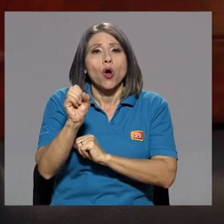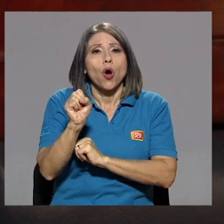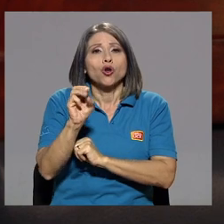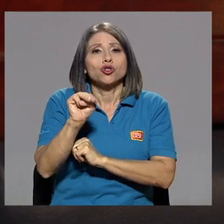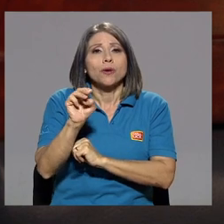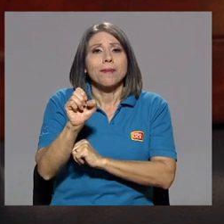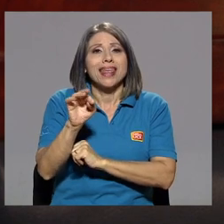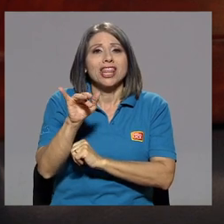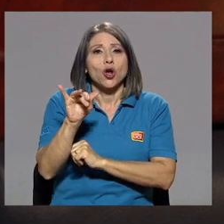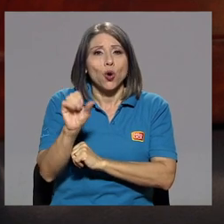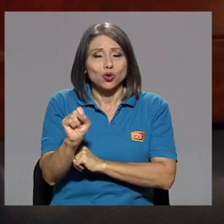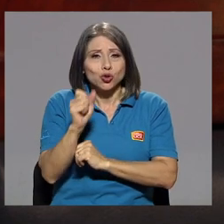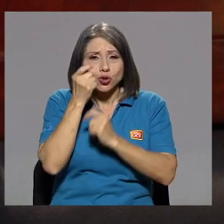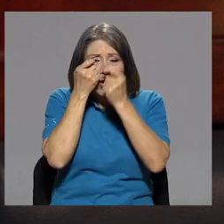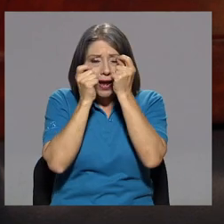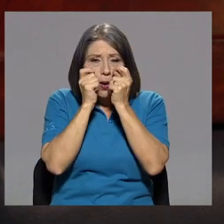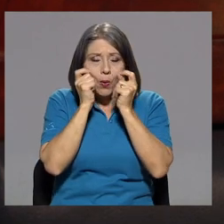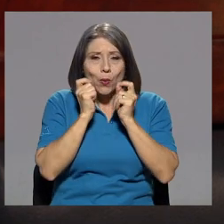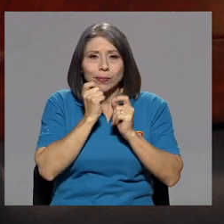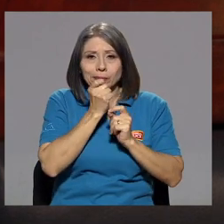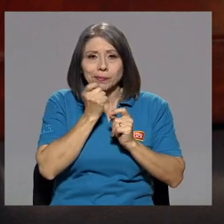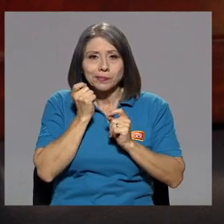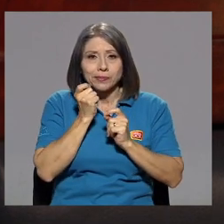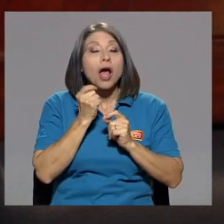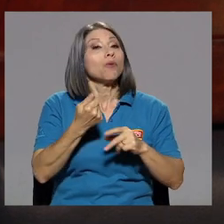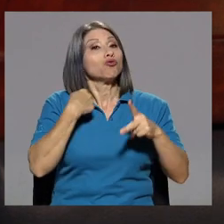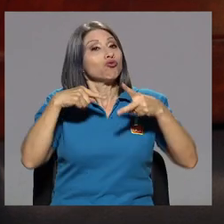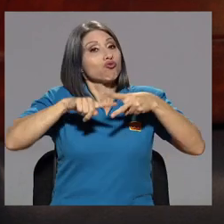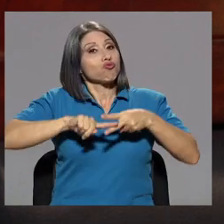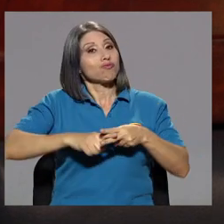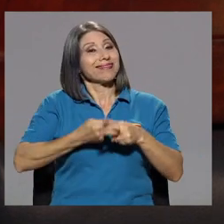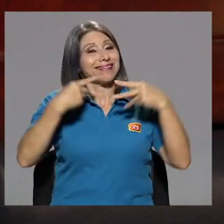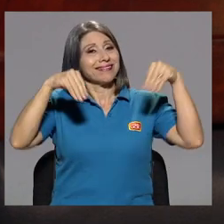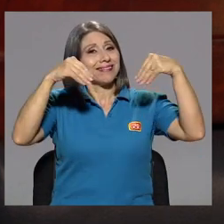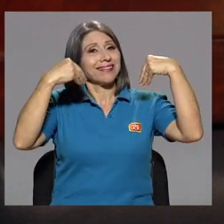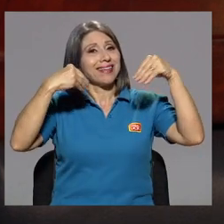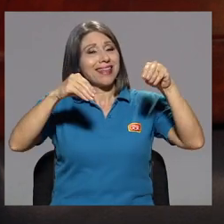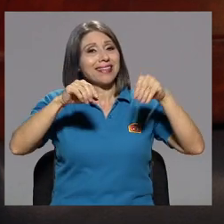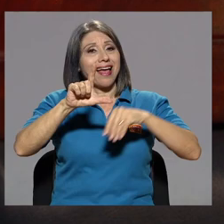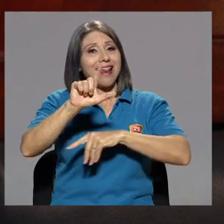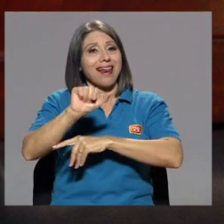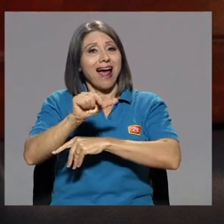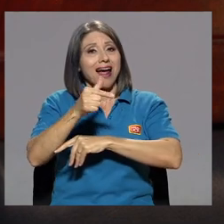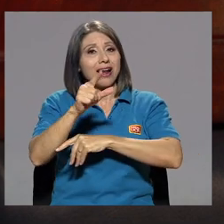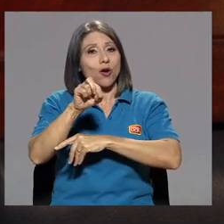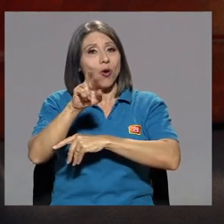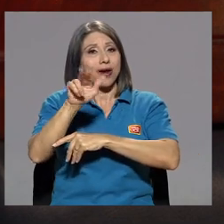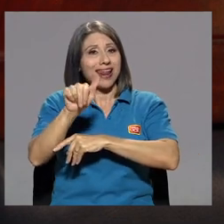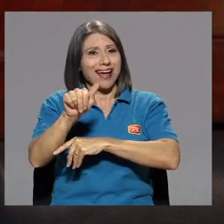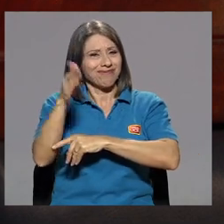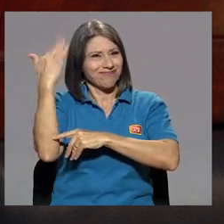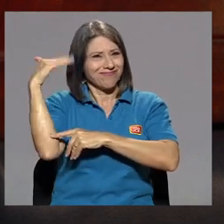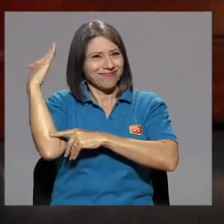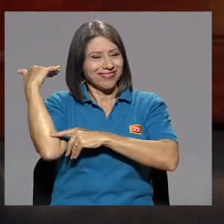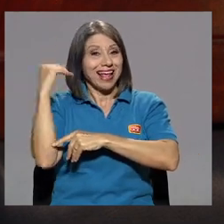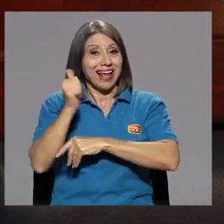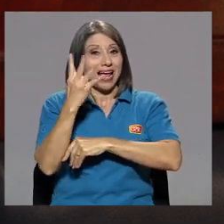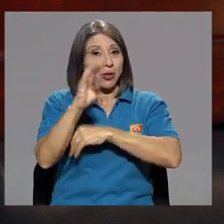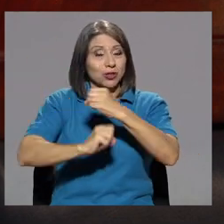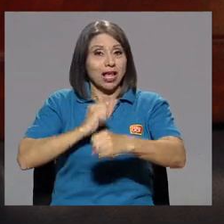bueno, yo comencé en Agloria cuando tenía 14 años. Y vendía cosas de pelo, policolor,